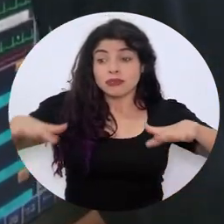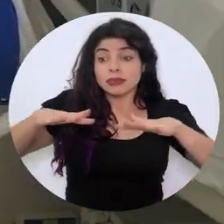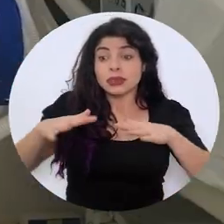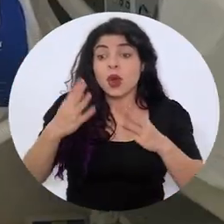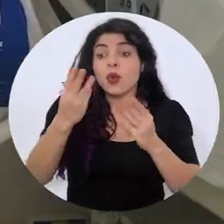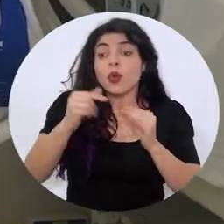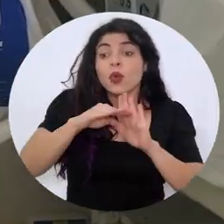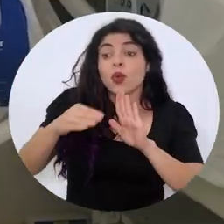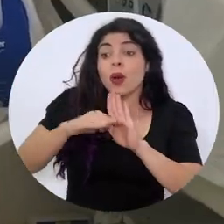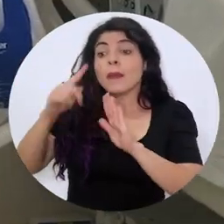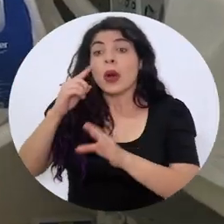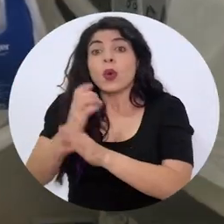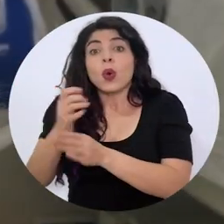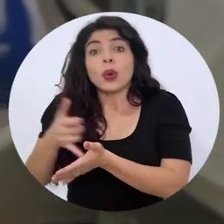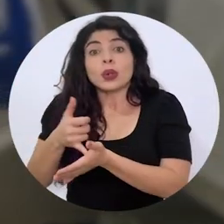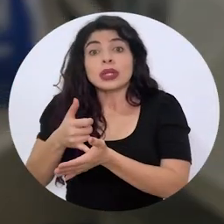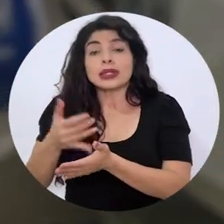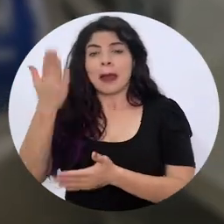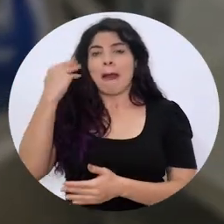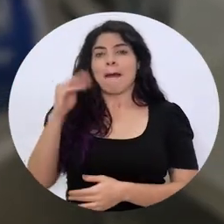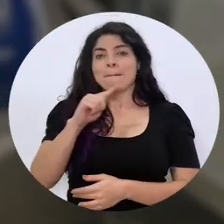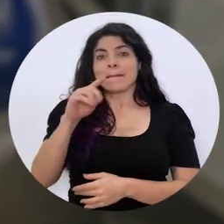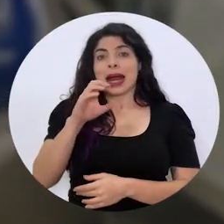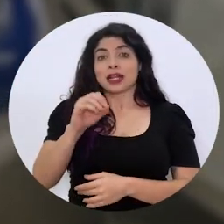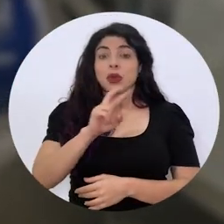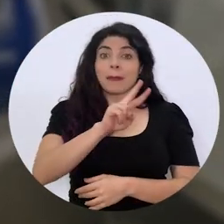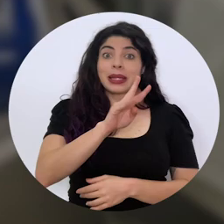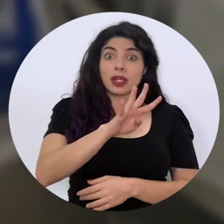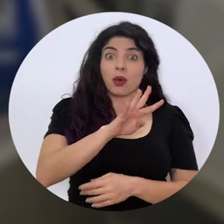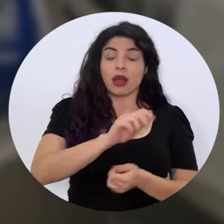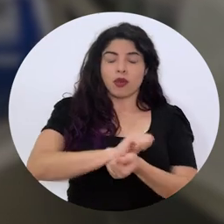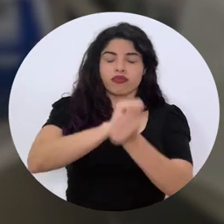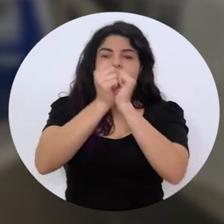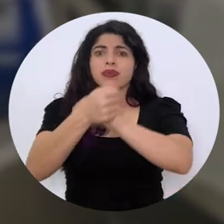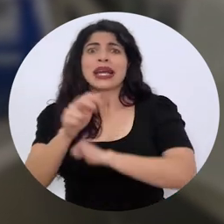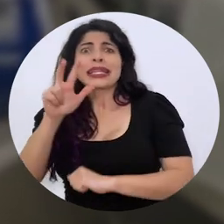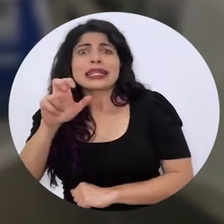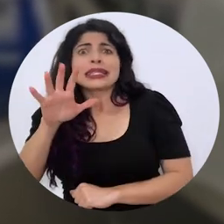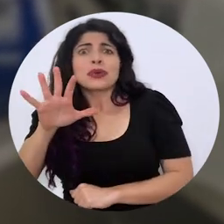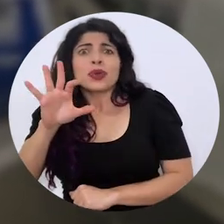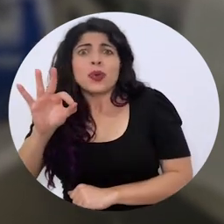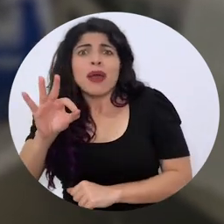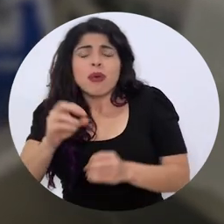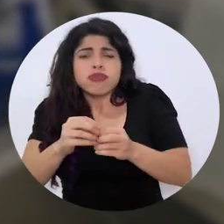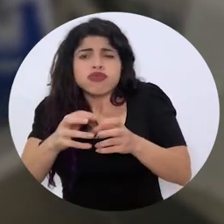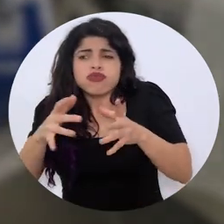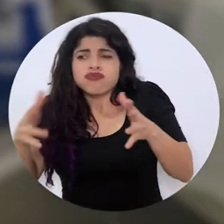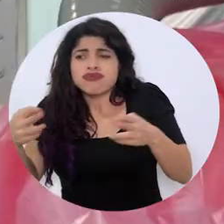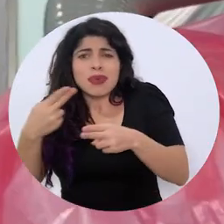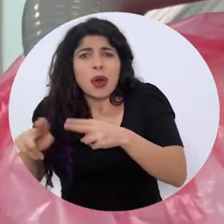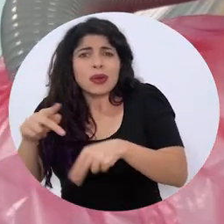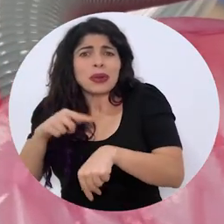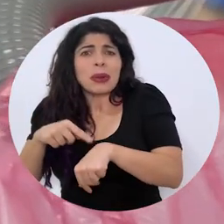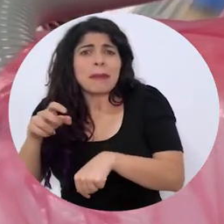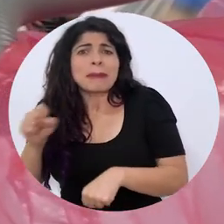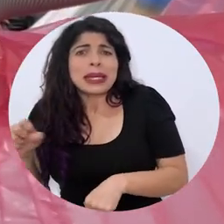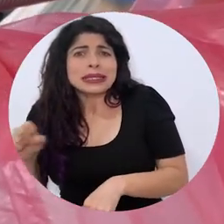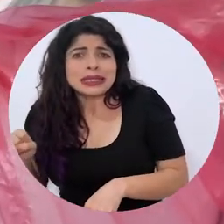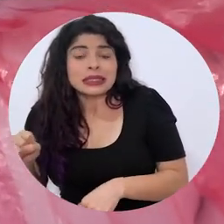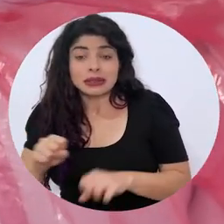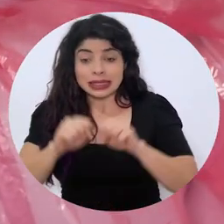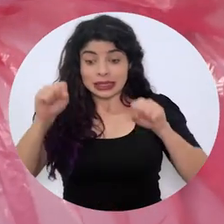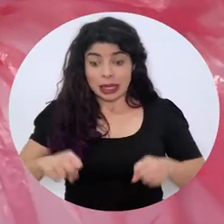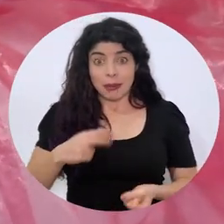camas UCI para COVID-19. De 24 en marzo a 359 en cuestión de meses. Nuestro sistema